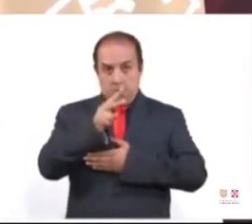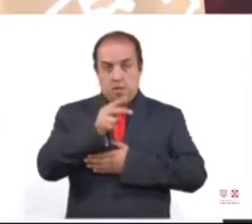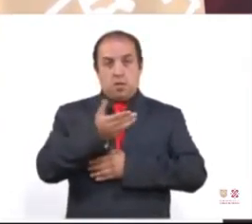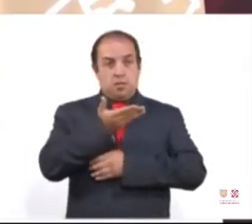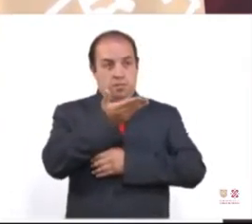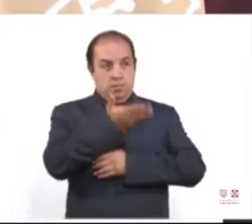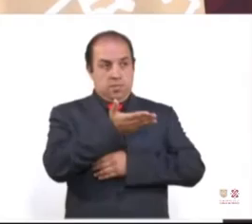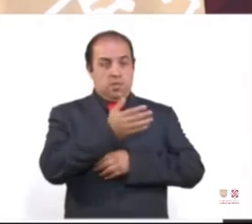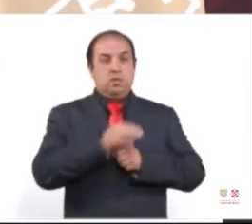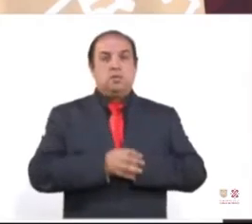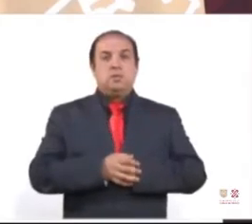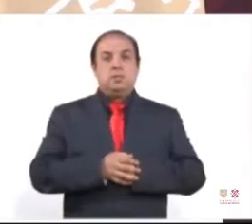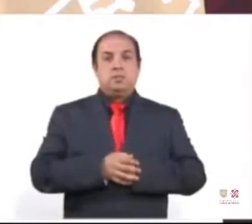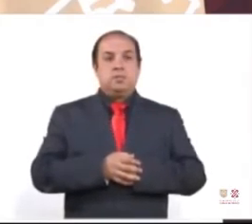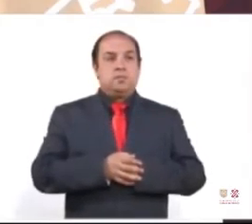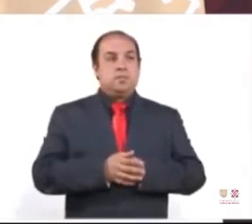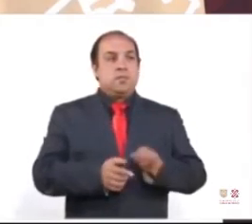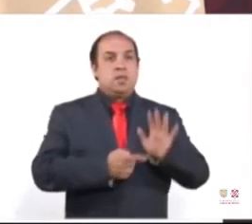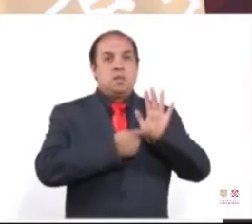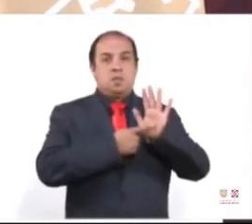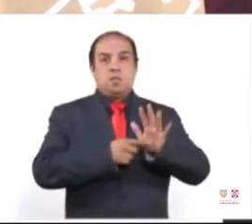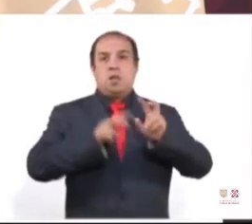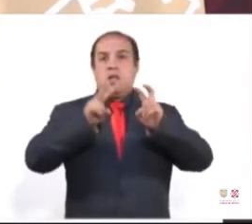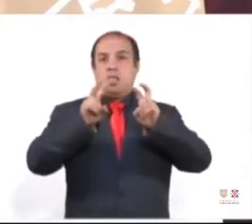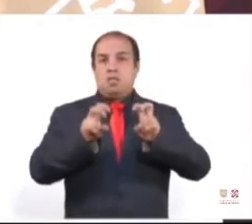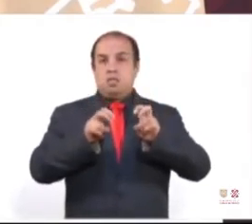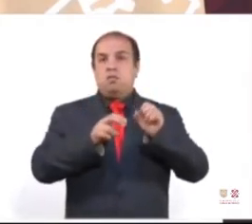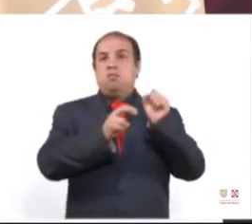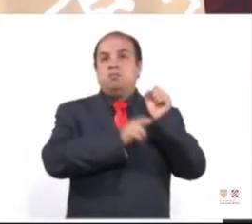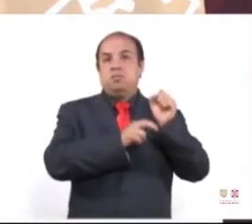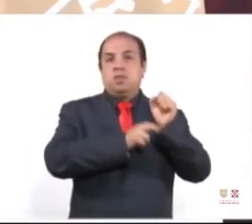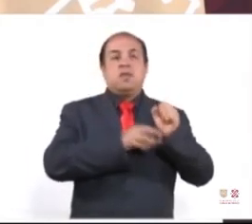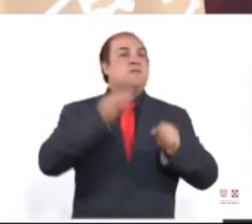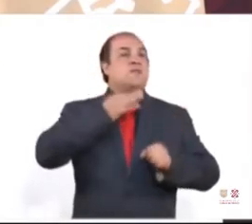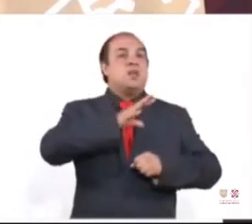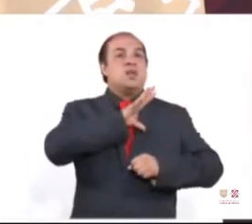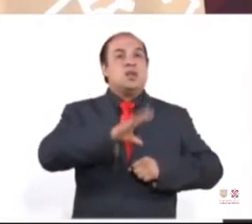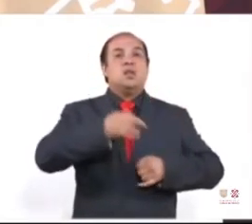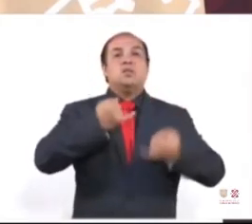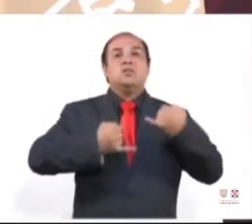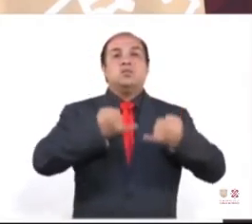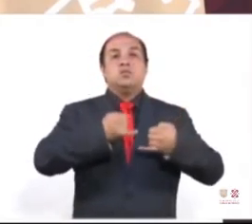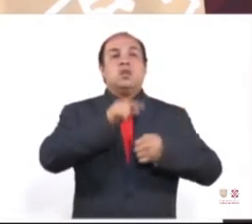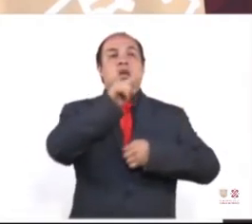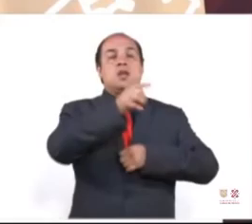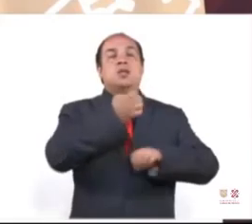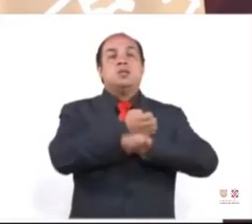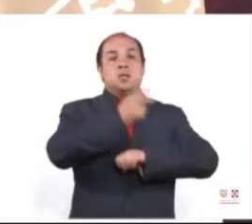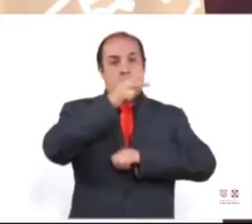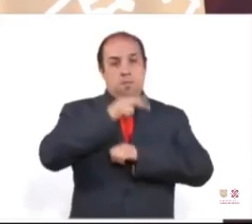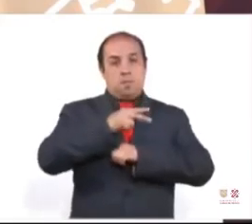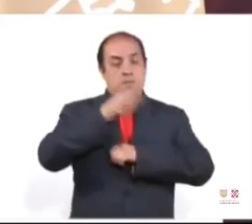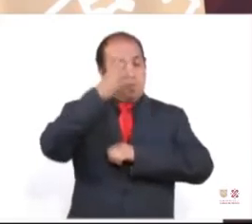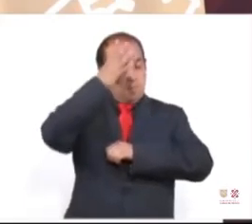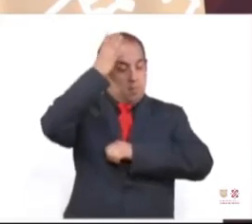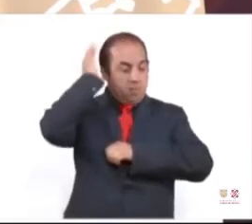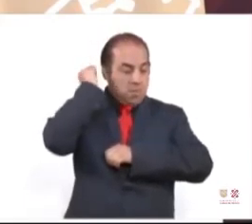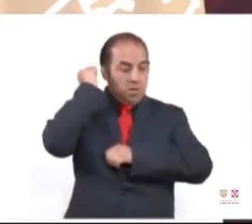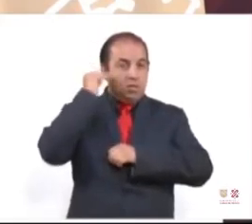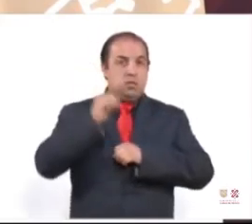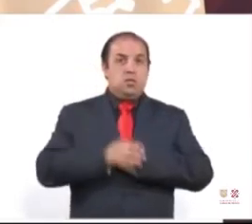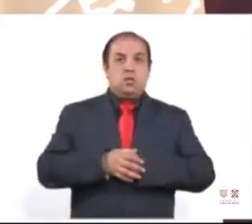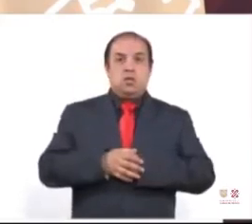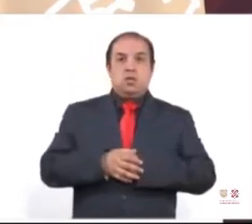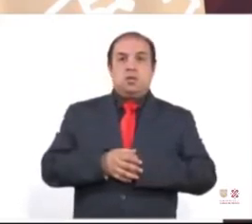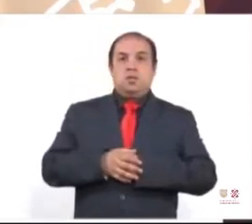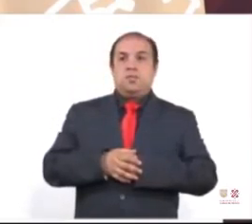que dé vista de este caso de encubrimiento del Fiscal General de Justicia del Estado de Morelos a la